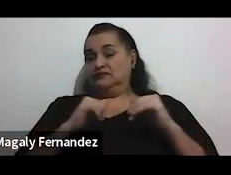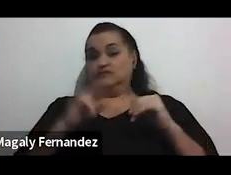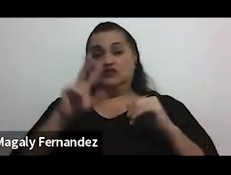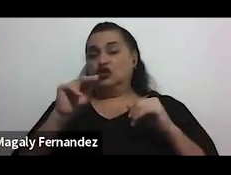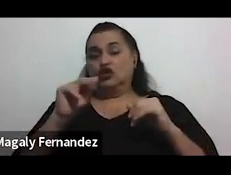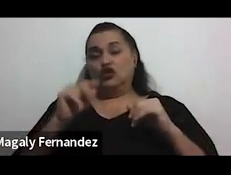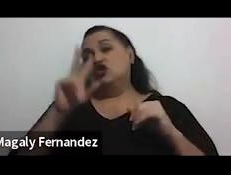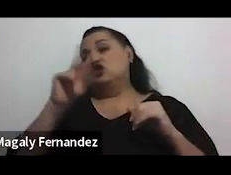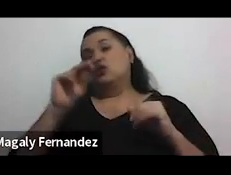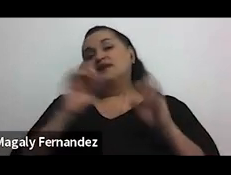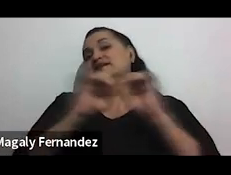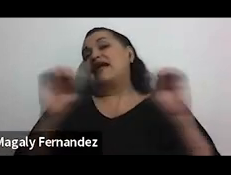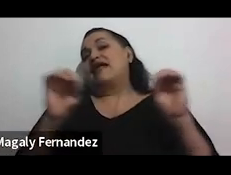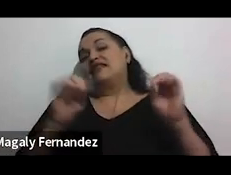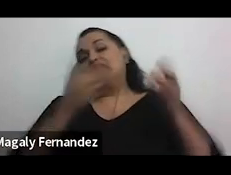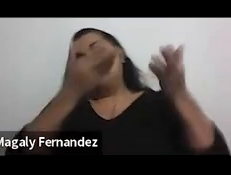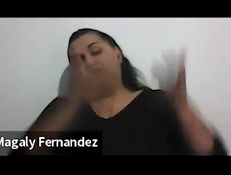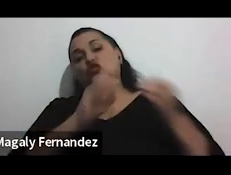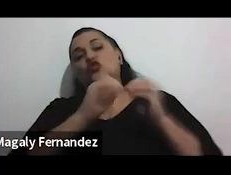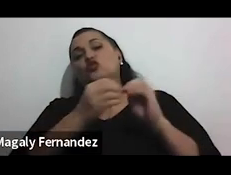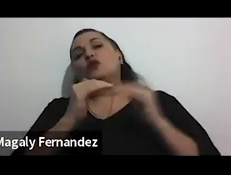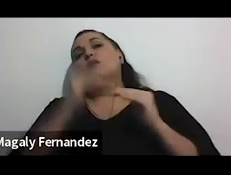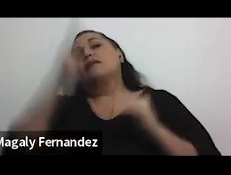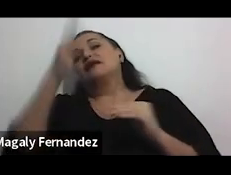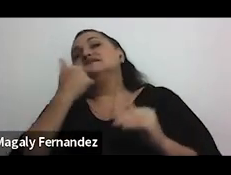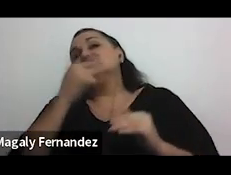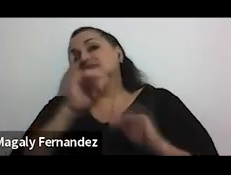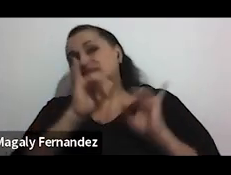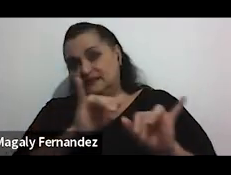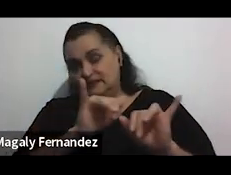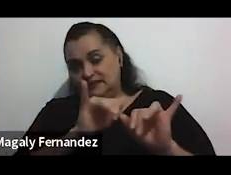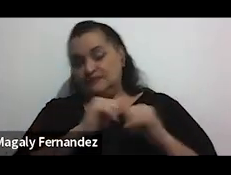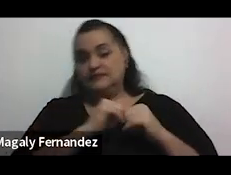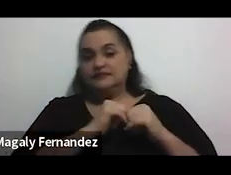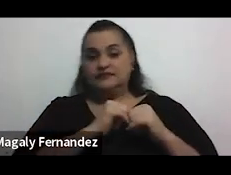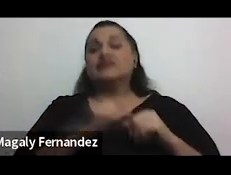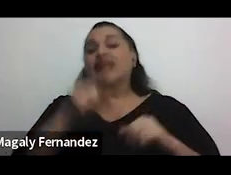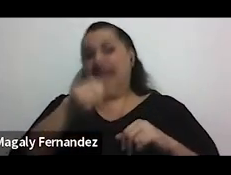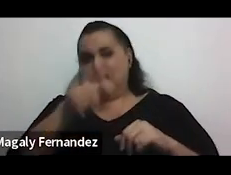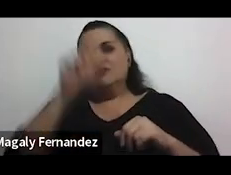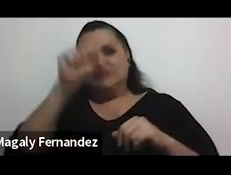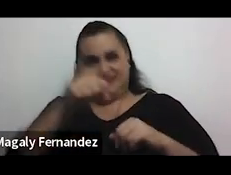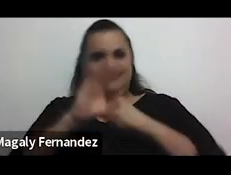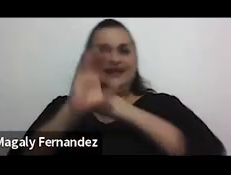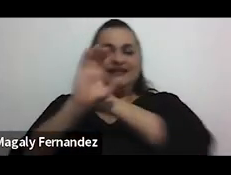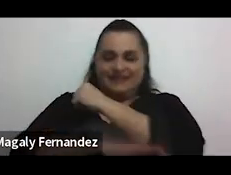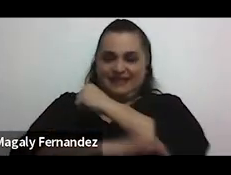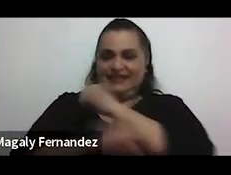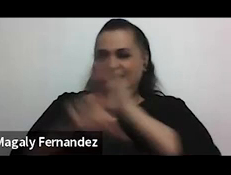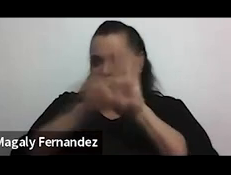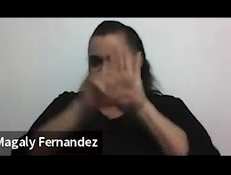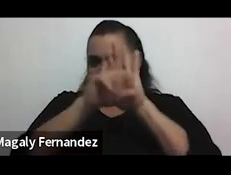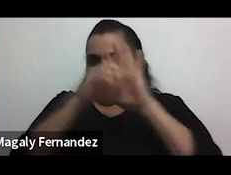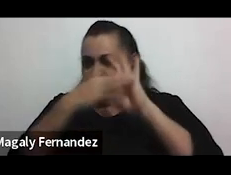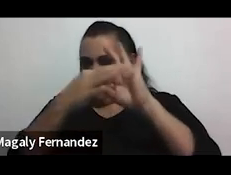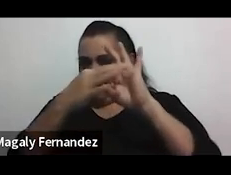dicen que no es nadie es un número más se dice así este a ellos sí a ellos sí los castigan por ley a como tiene que